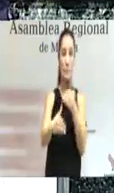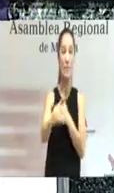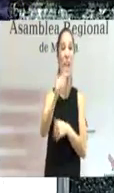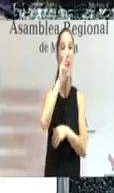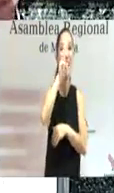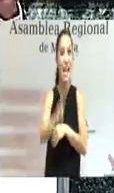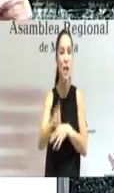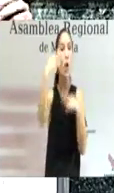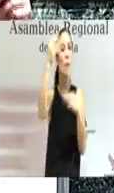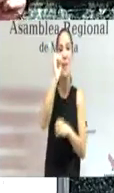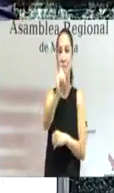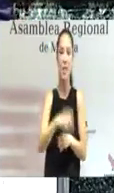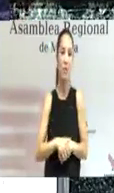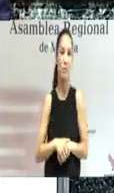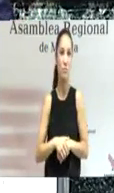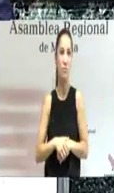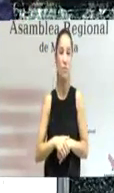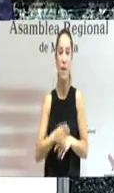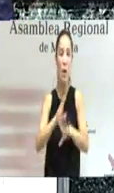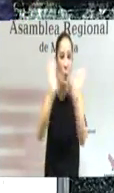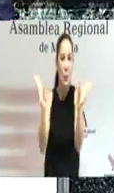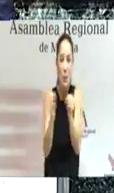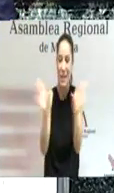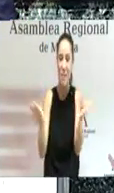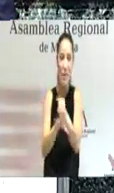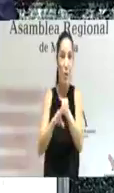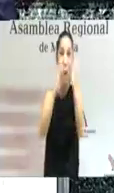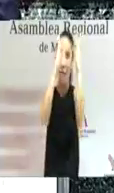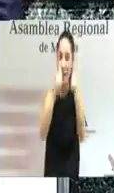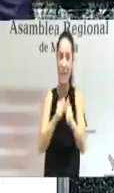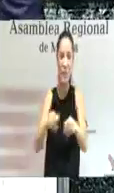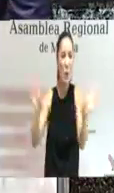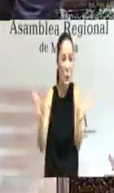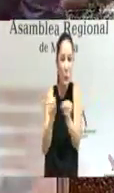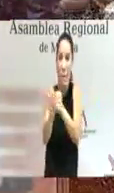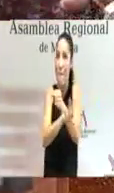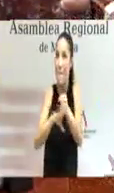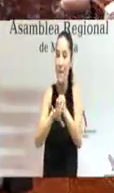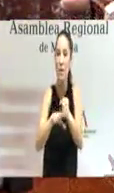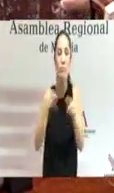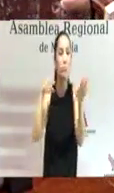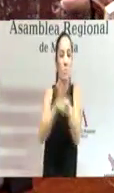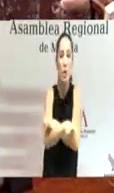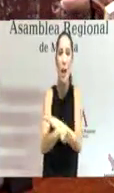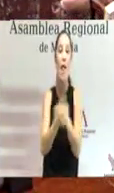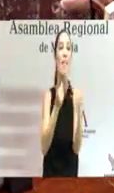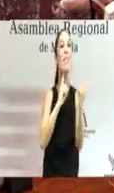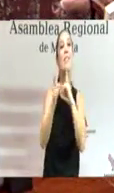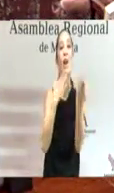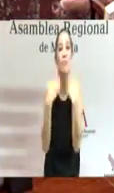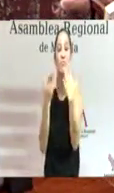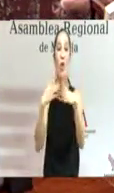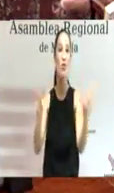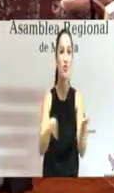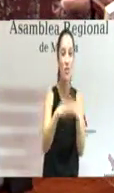con medidas de gran alcance en la simplificación administrativa que profundiza en el diálogo social que incluye